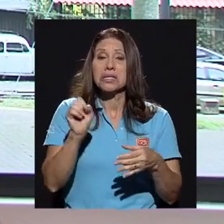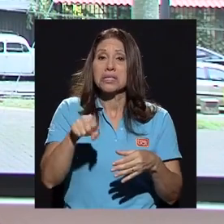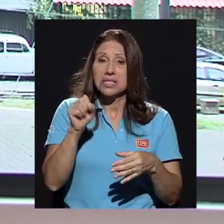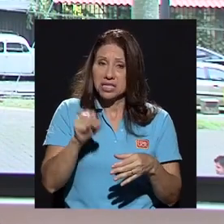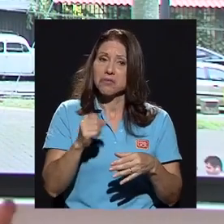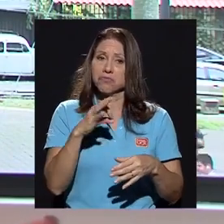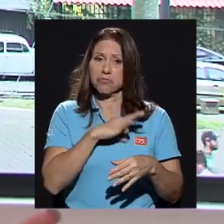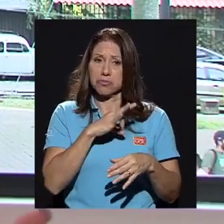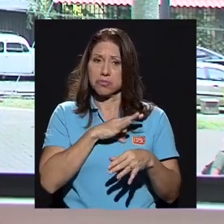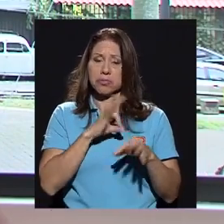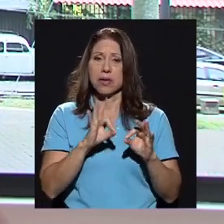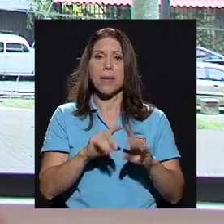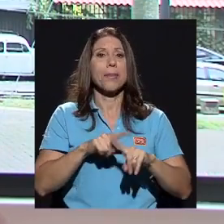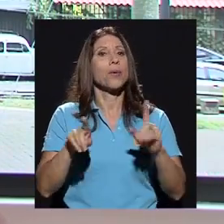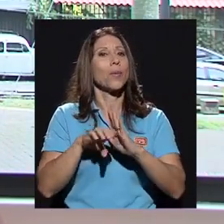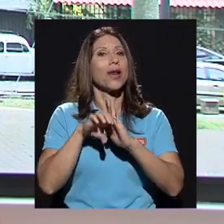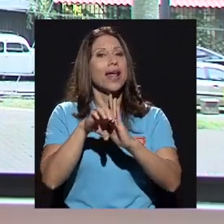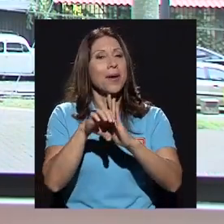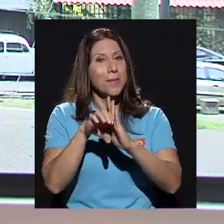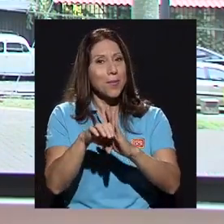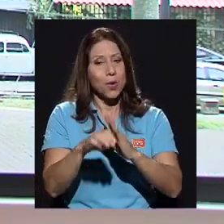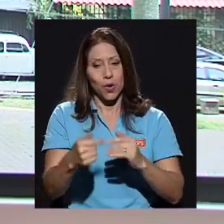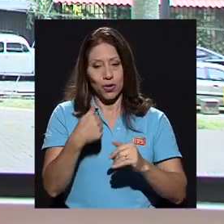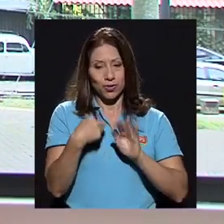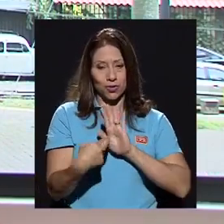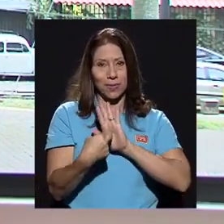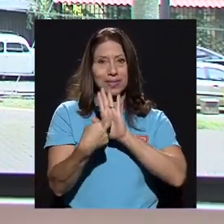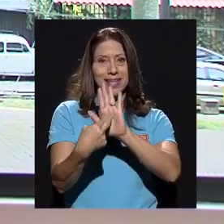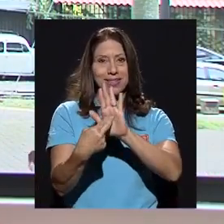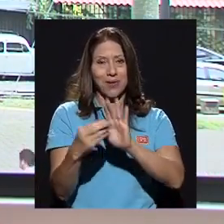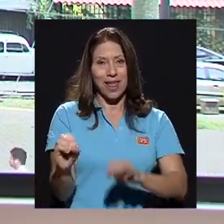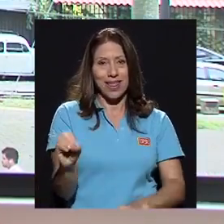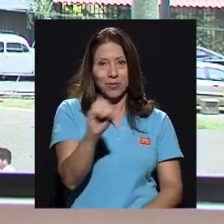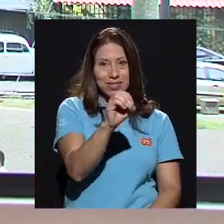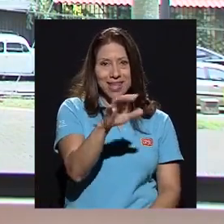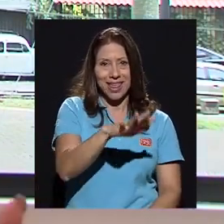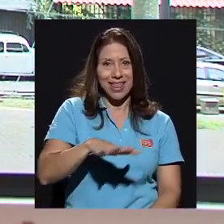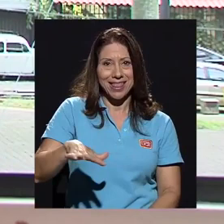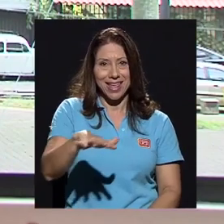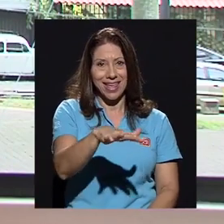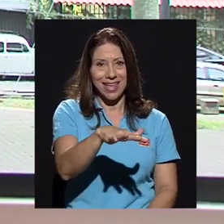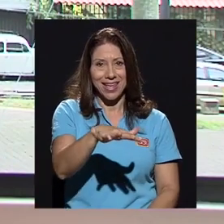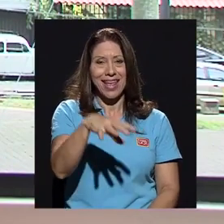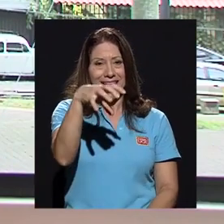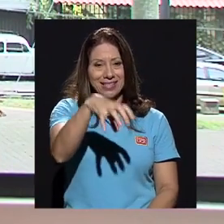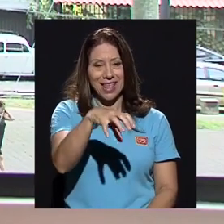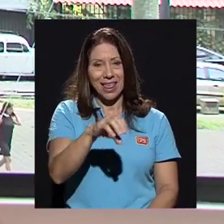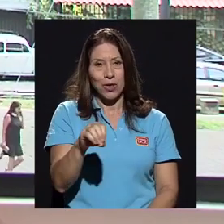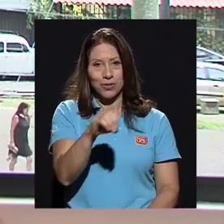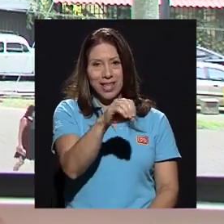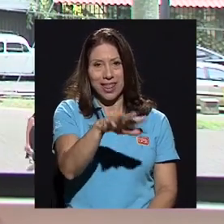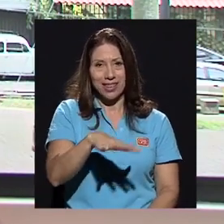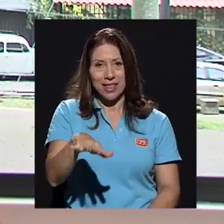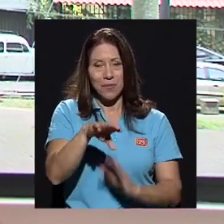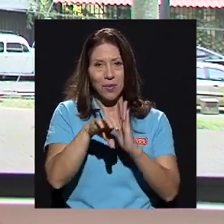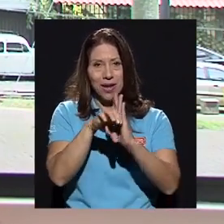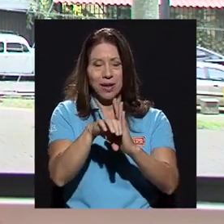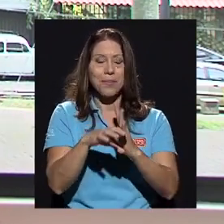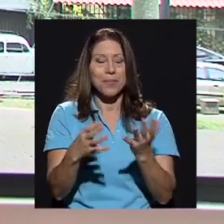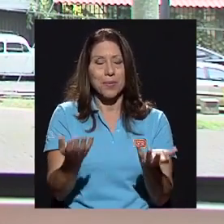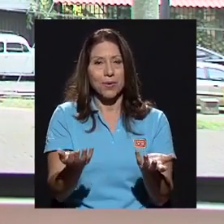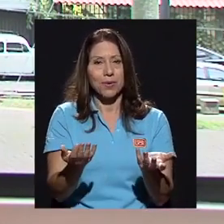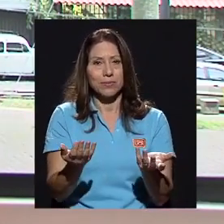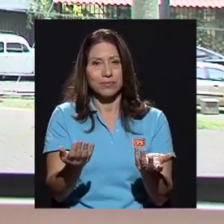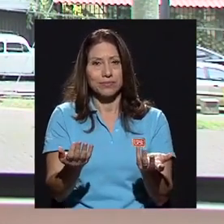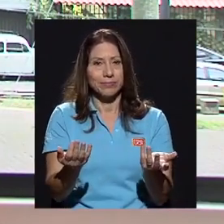beneficiadas, pero por ejemplo, la sede regional que yo represento, la sede occidente, en la sede occidente, por ejemplo, se han tenido